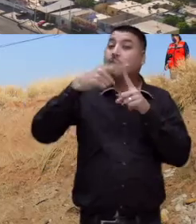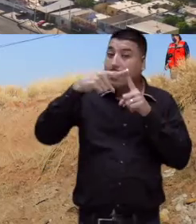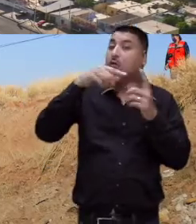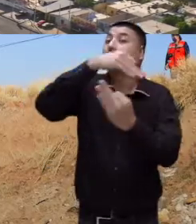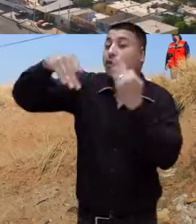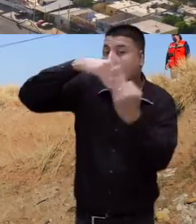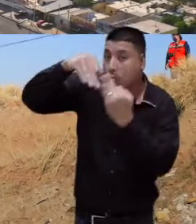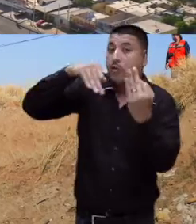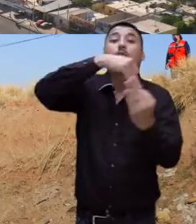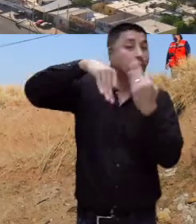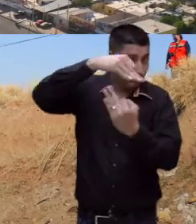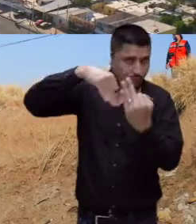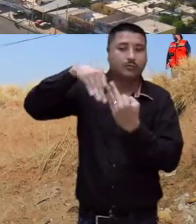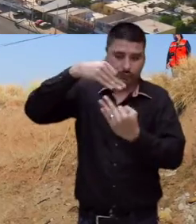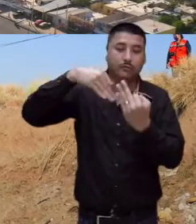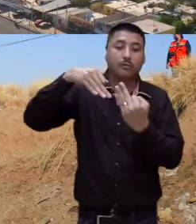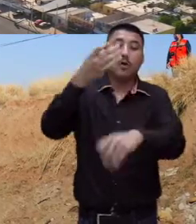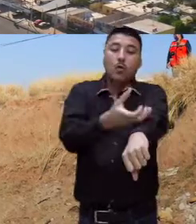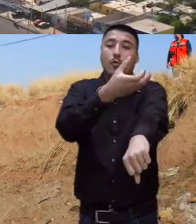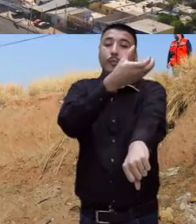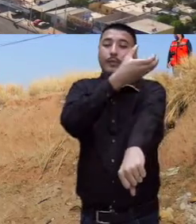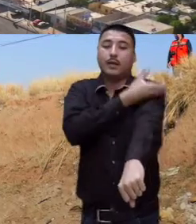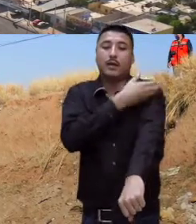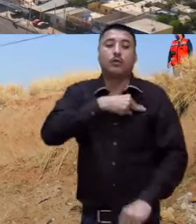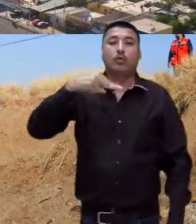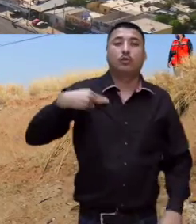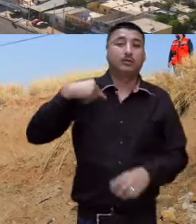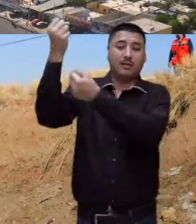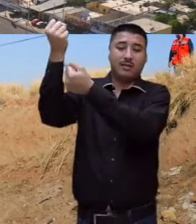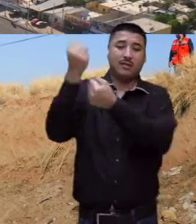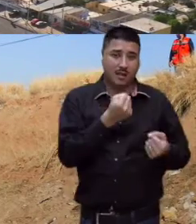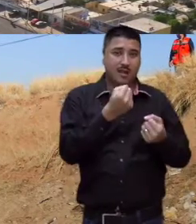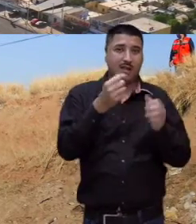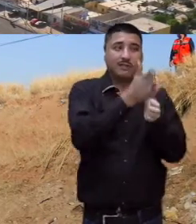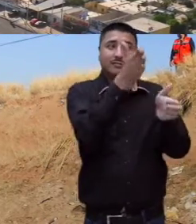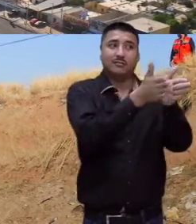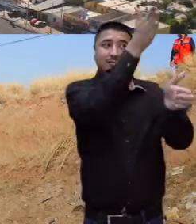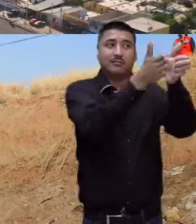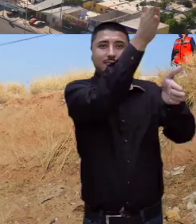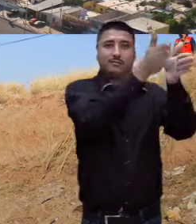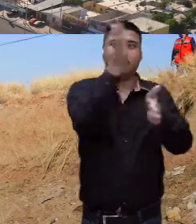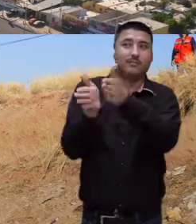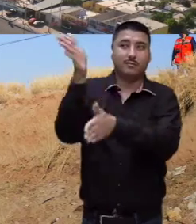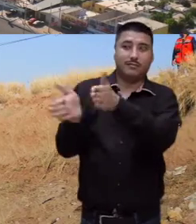¡Acompáñanos en nuestra tarea de construir comunidades cada vez más limpias!